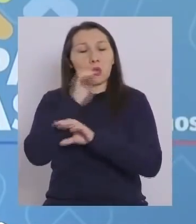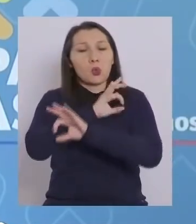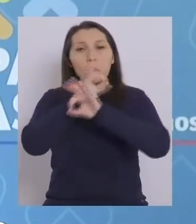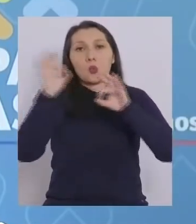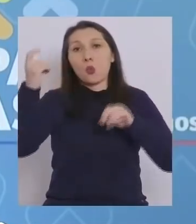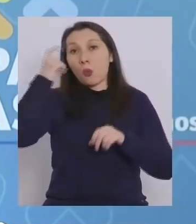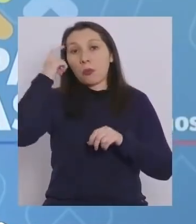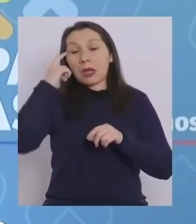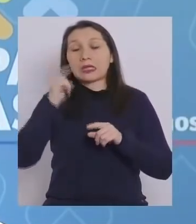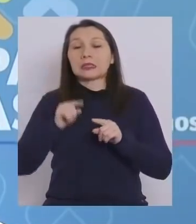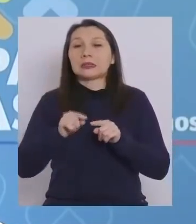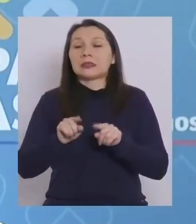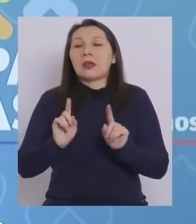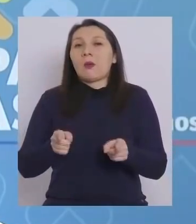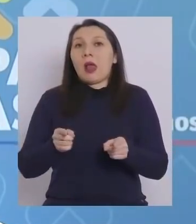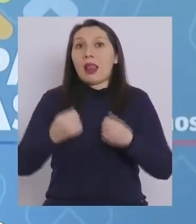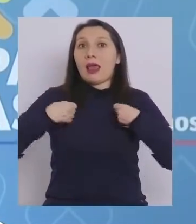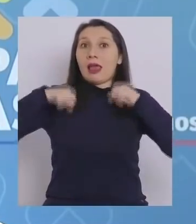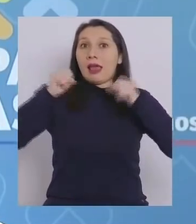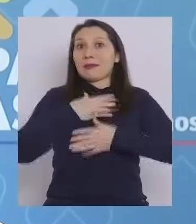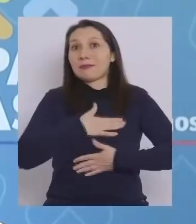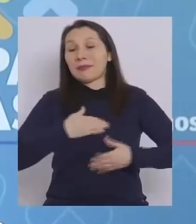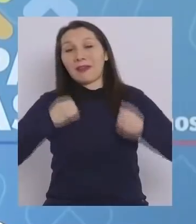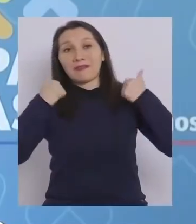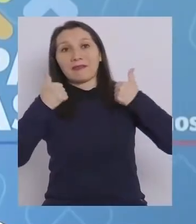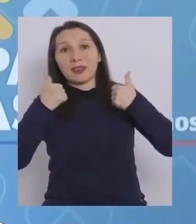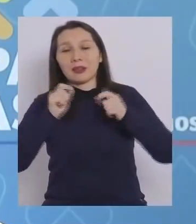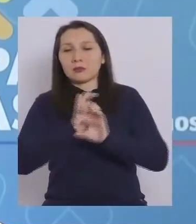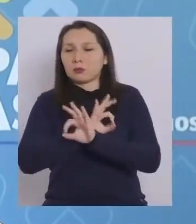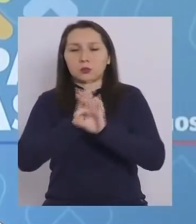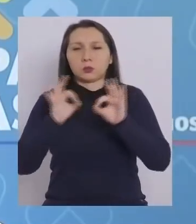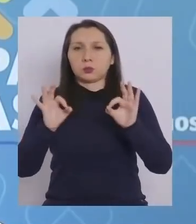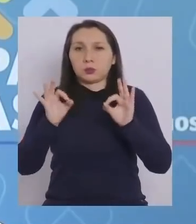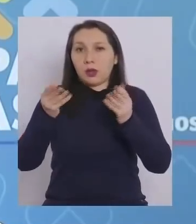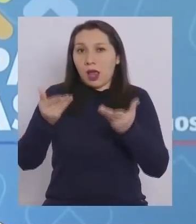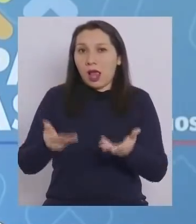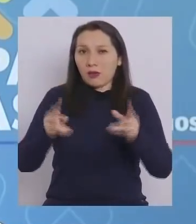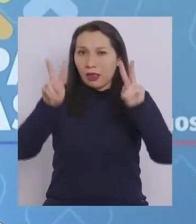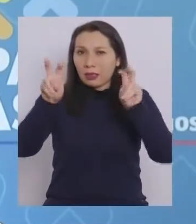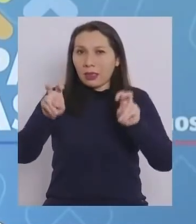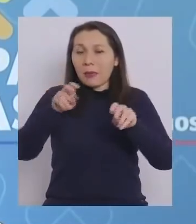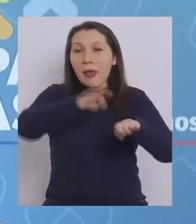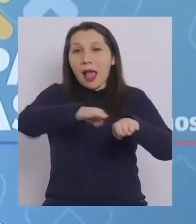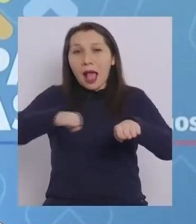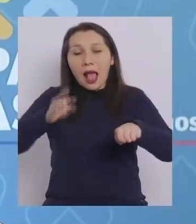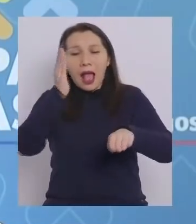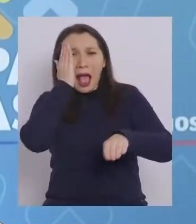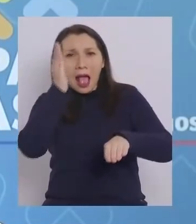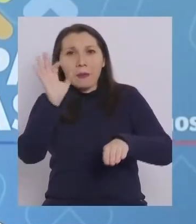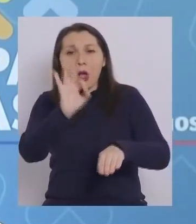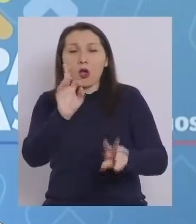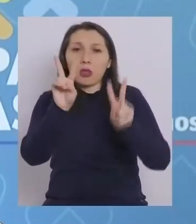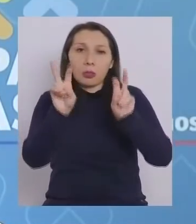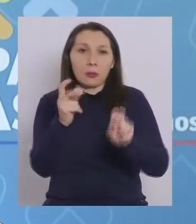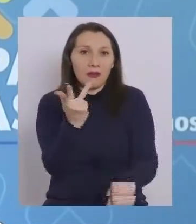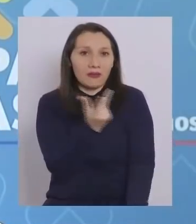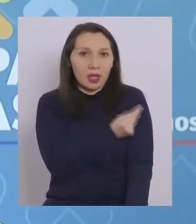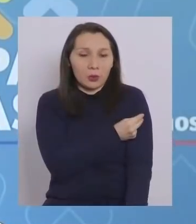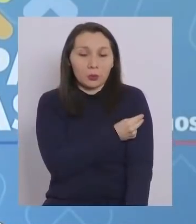nunca hemos sido triunfalistas, ni en este tópico de las camas, ni en el tópico de las vacunas.